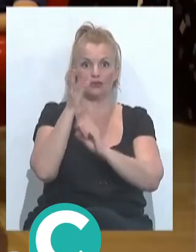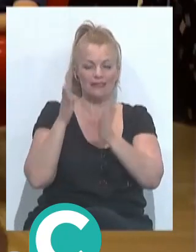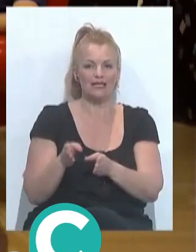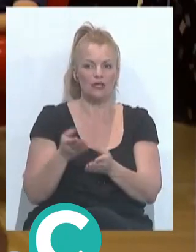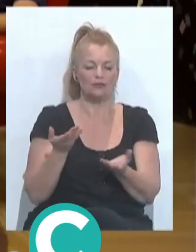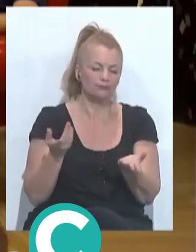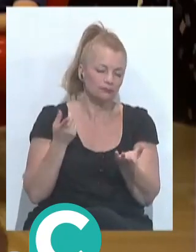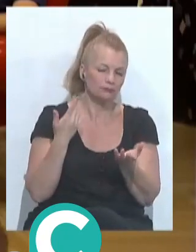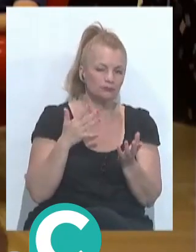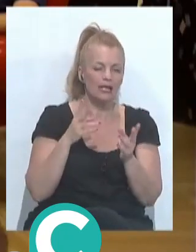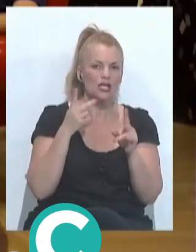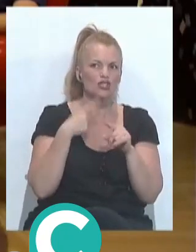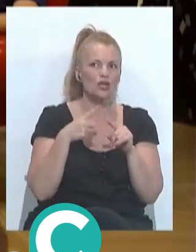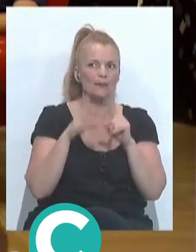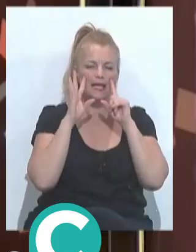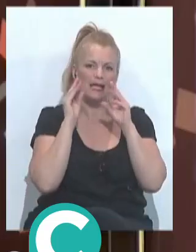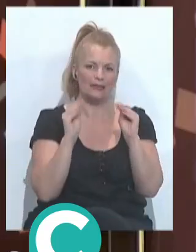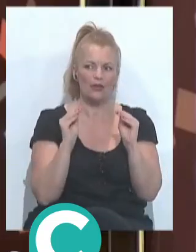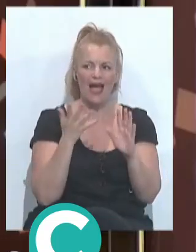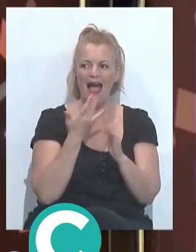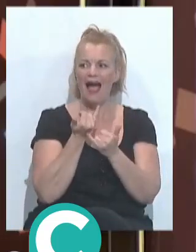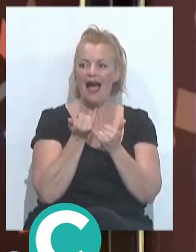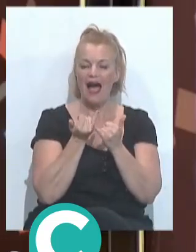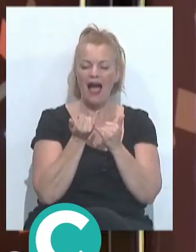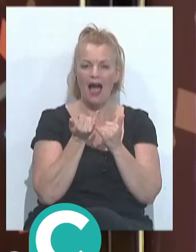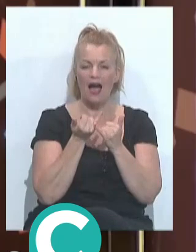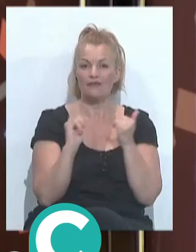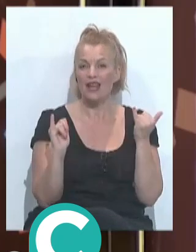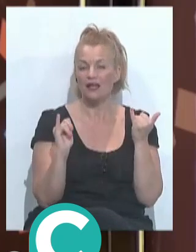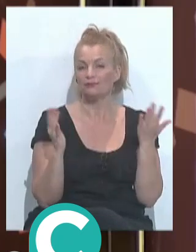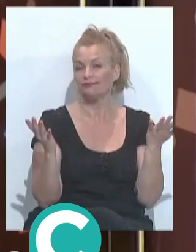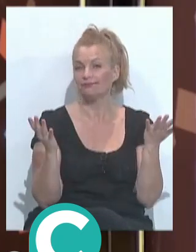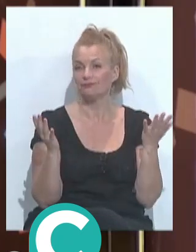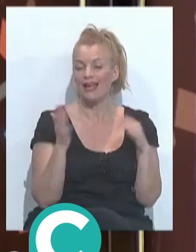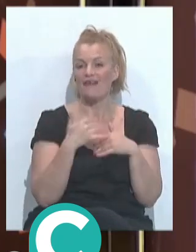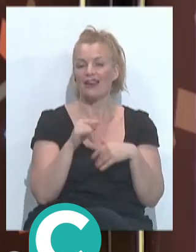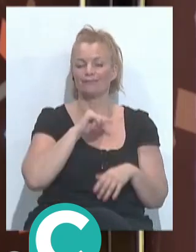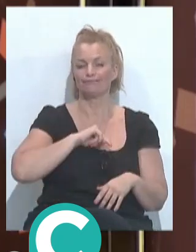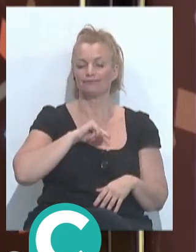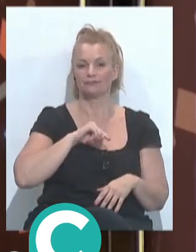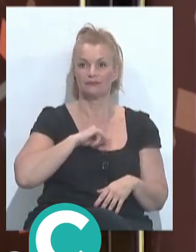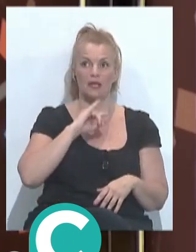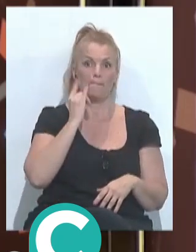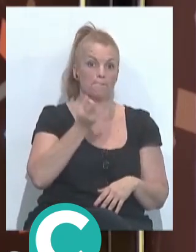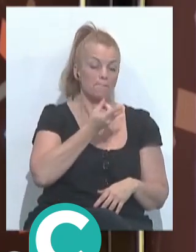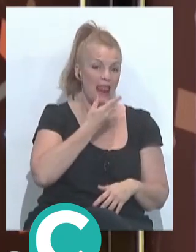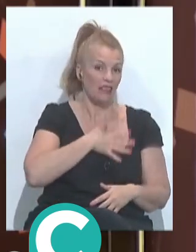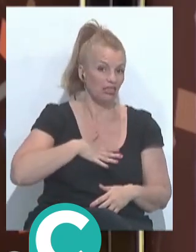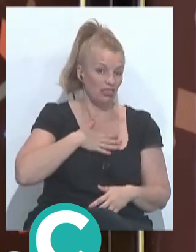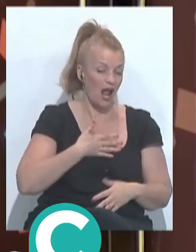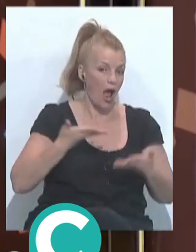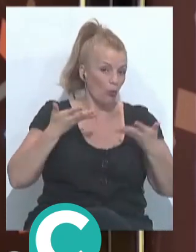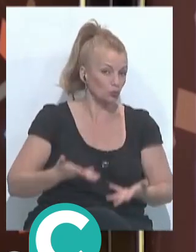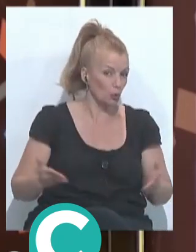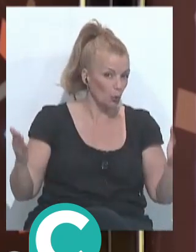cosas que llaman y mucho la atención y que al final conlleva el malestar, sobre todo de aquellas agrupaciones que evidentemente